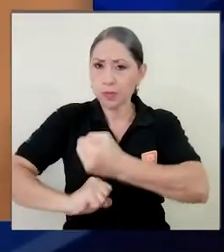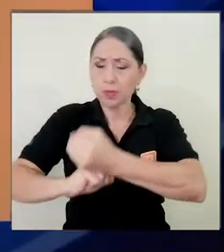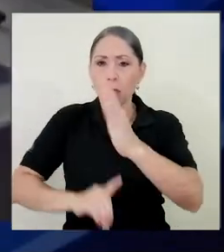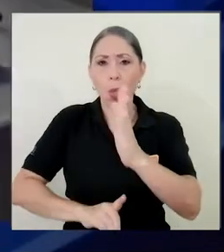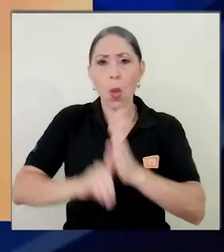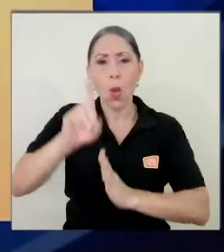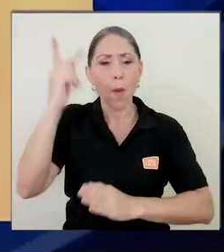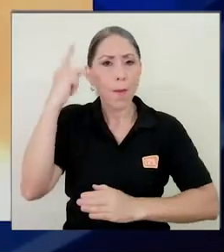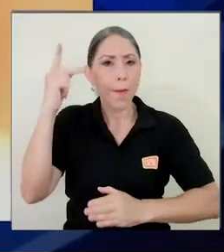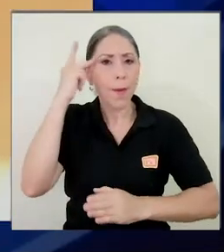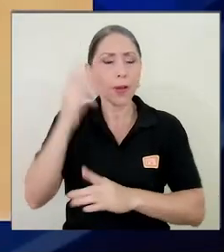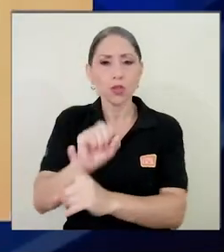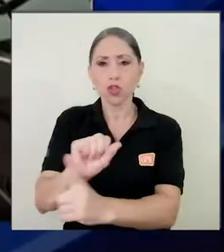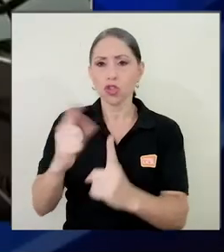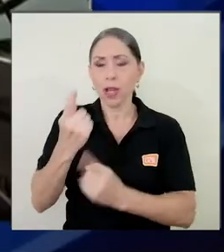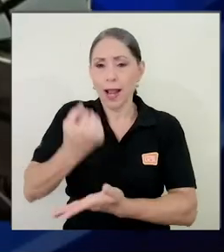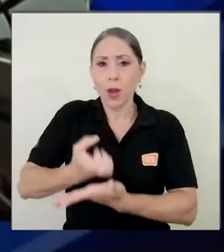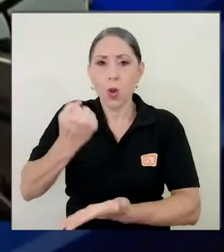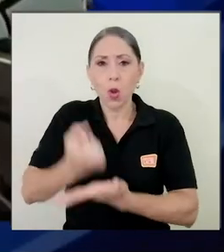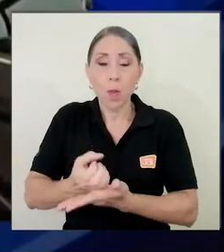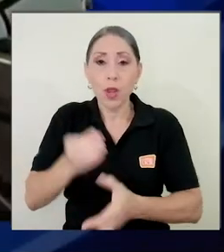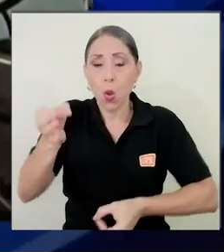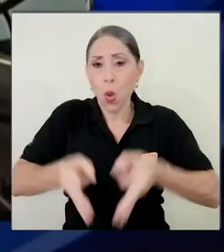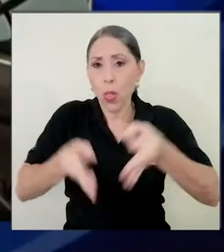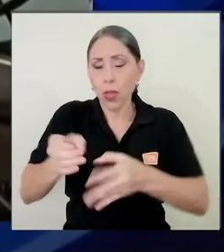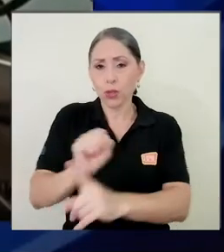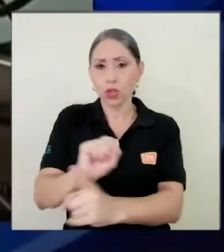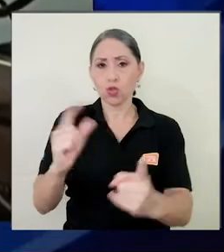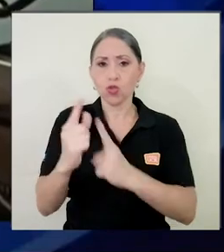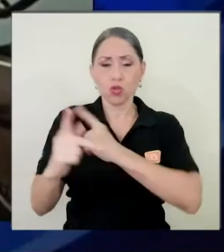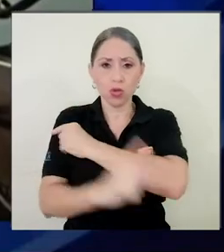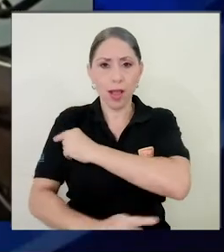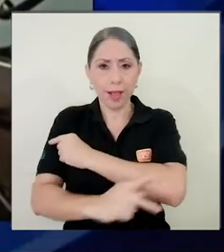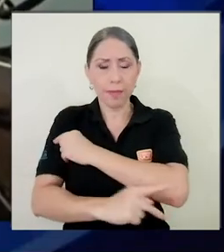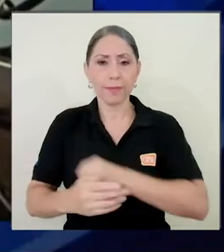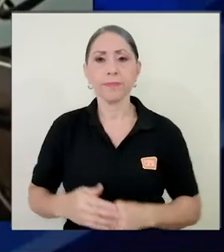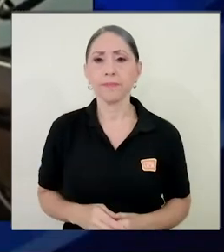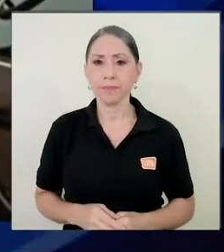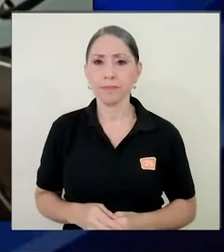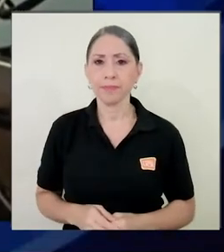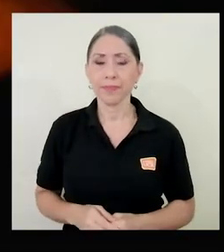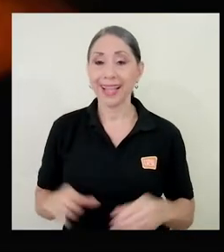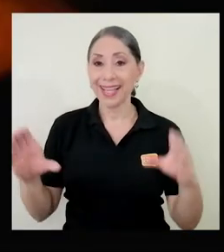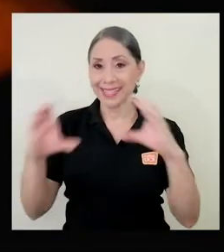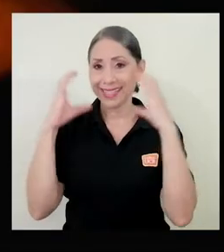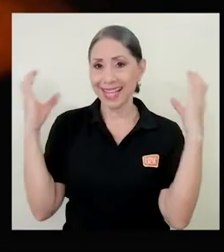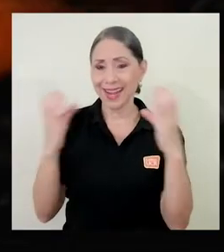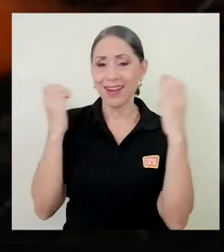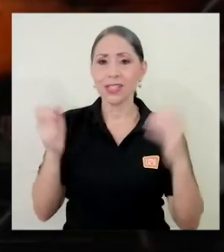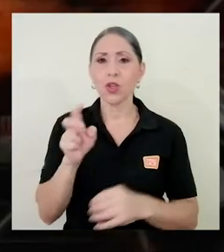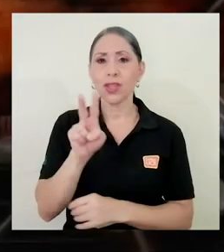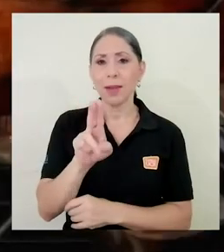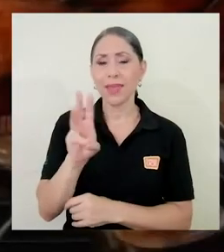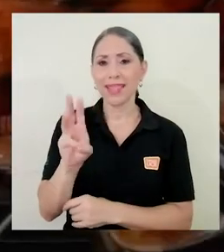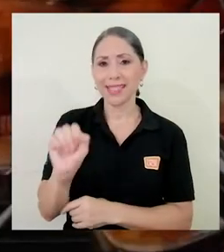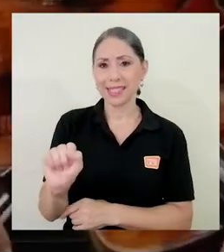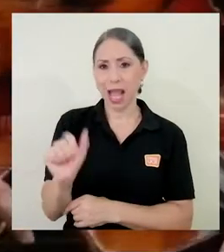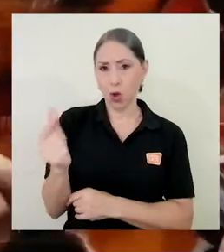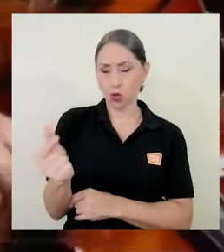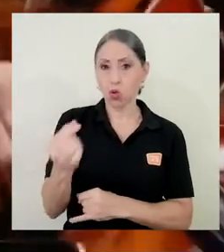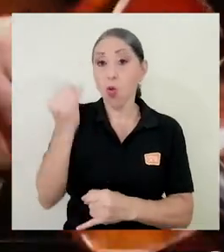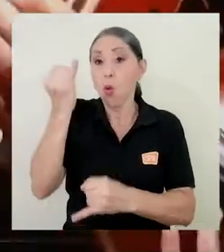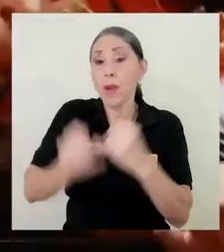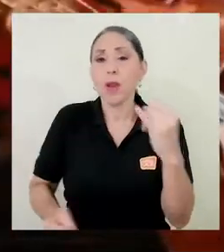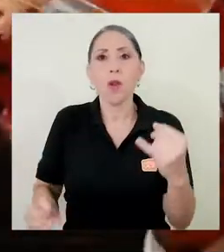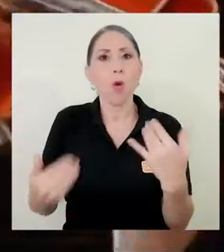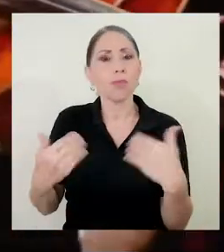desarrollo político, social, económico o de justicia social al país. La celebración del 26 de agosto